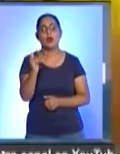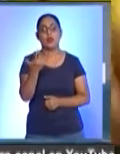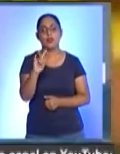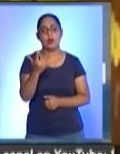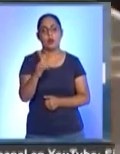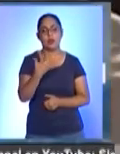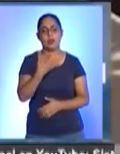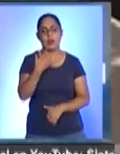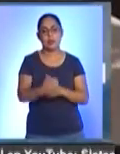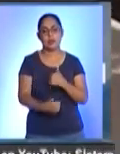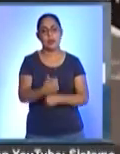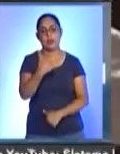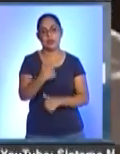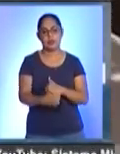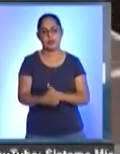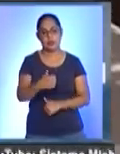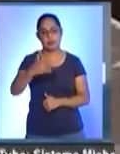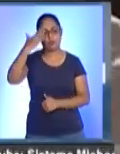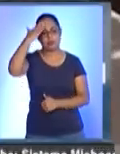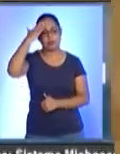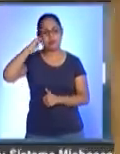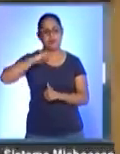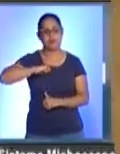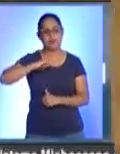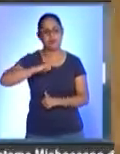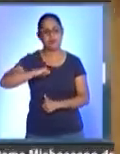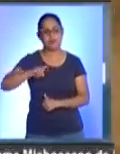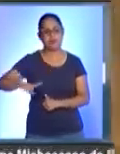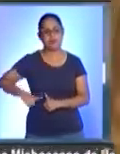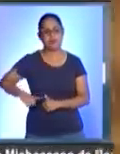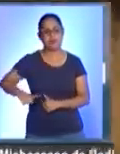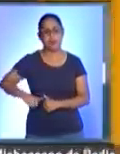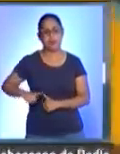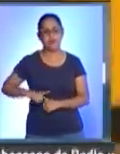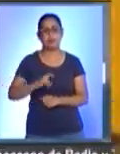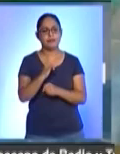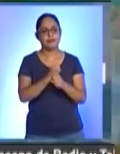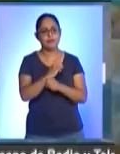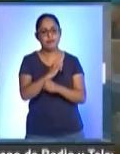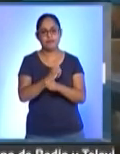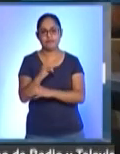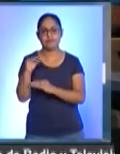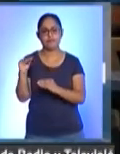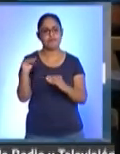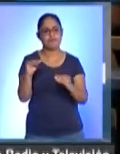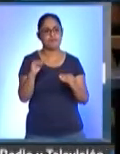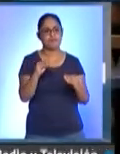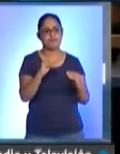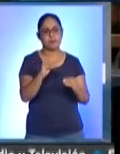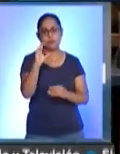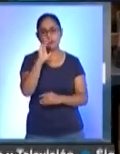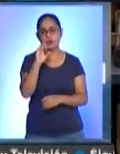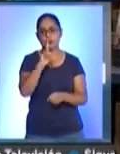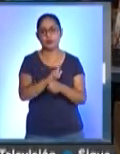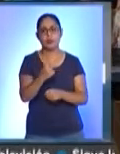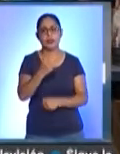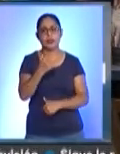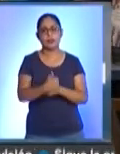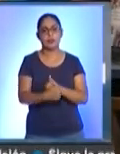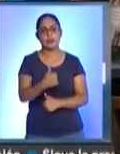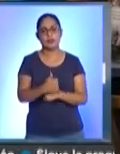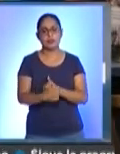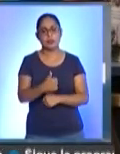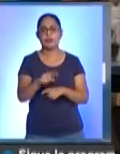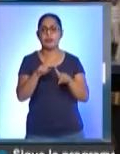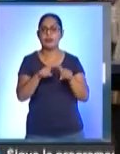contó con la participación de funcionarios públicos, investigadores, gestores y agentes culturales que participaron en una